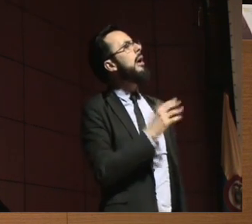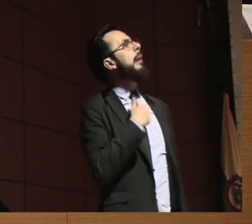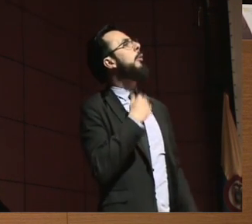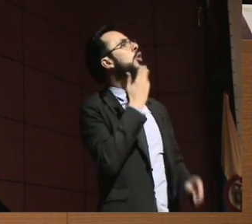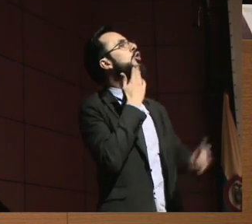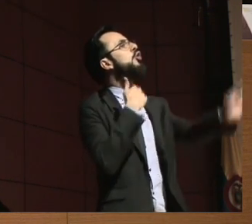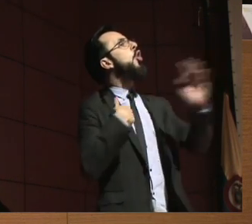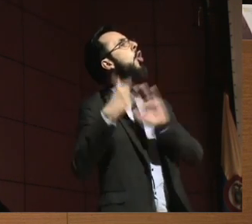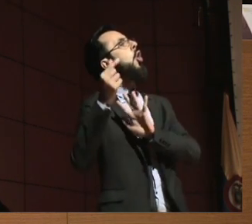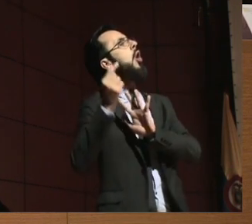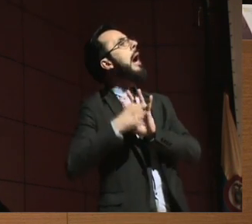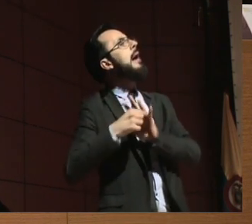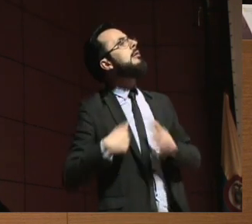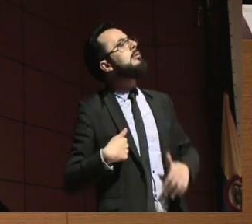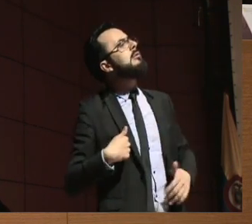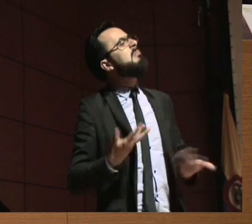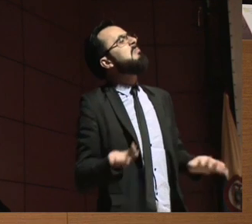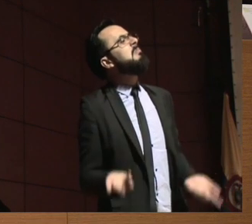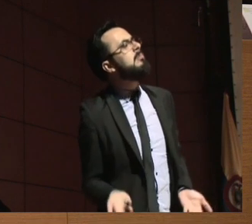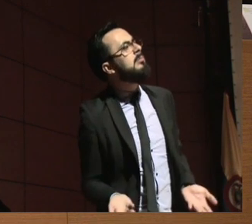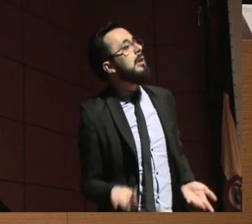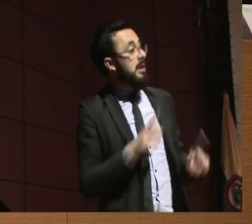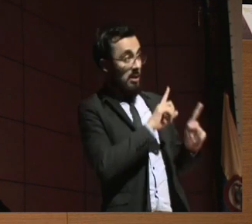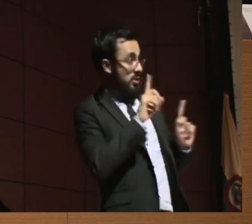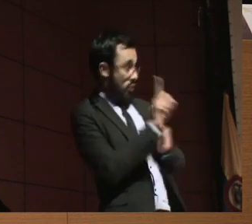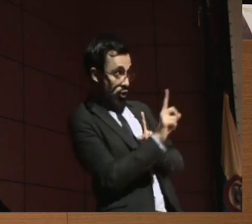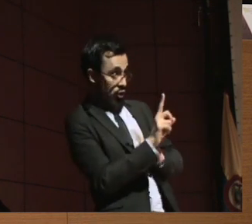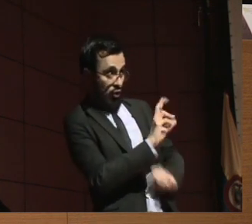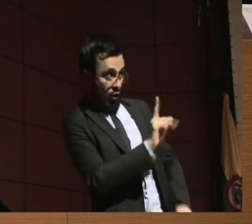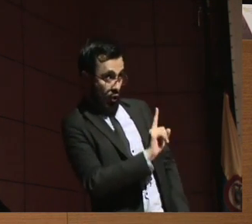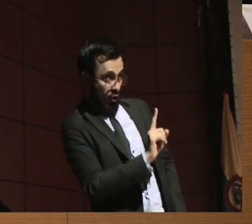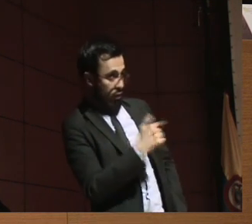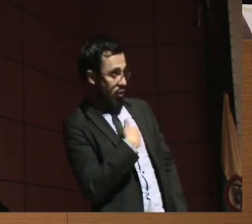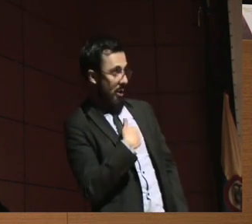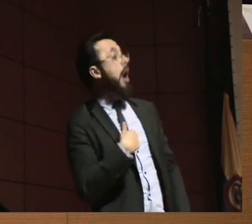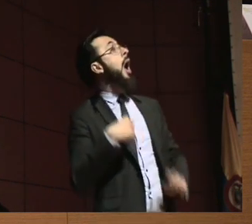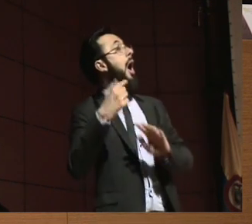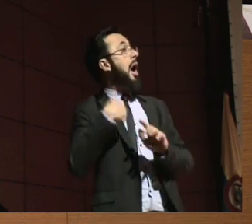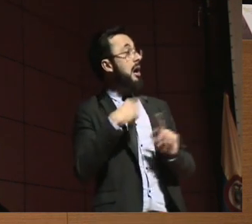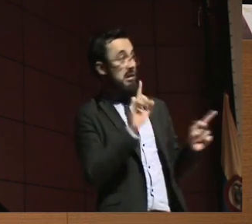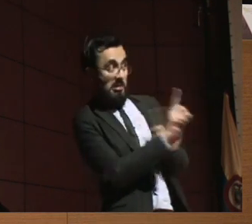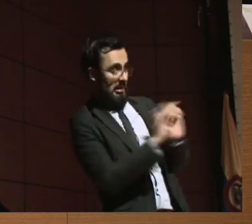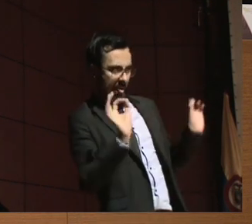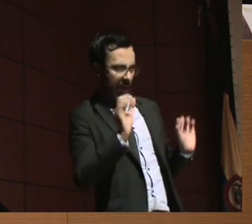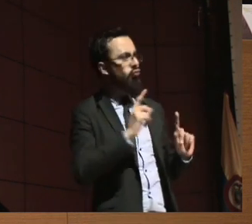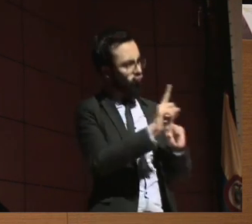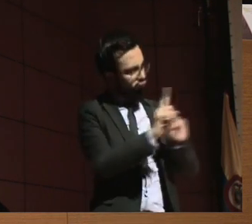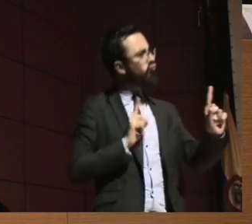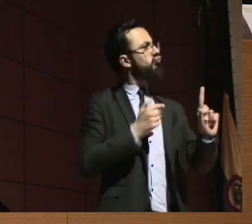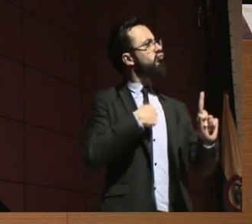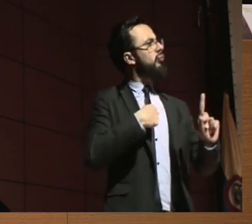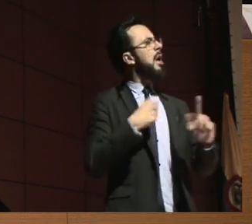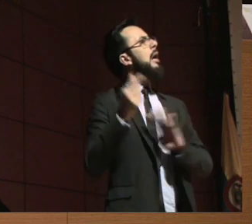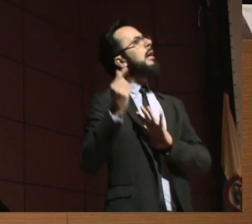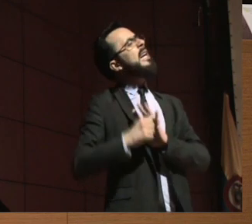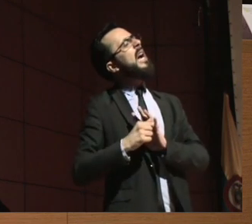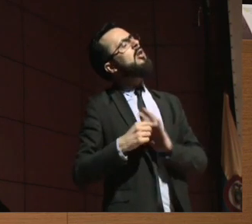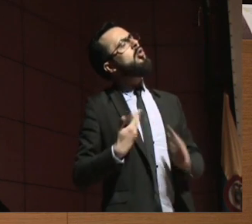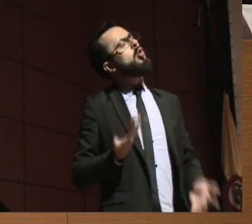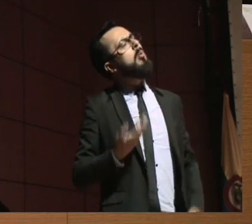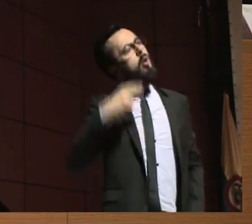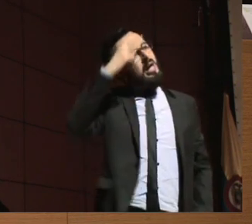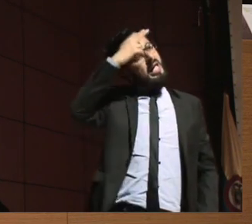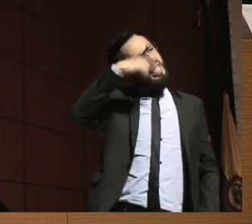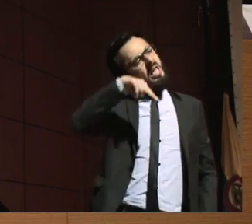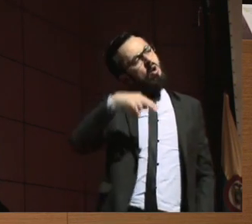me caso, o sea, si yo no tengo interdicción me puedo casar. Ah, listo, porque yo me quiero casar. Y si tengo hijos con